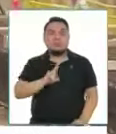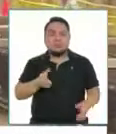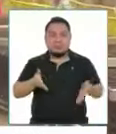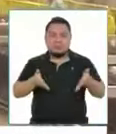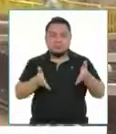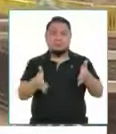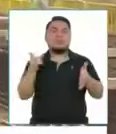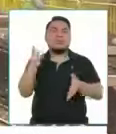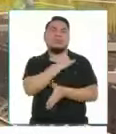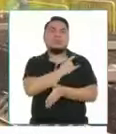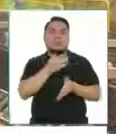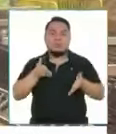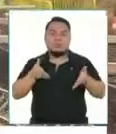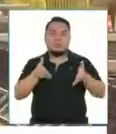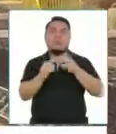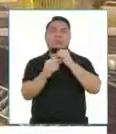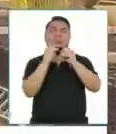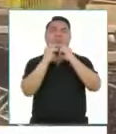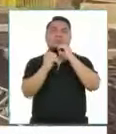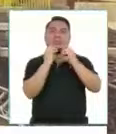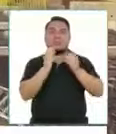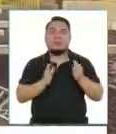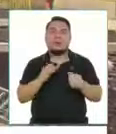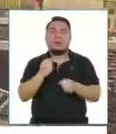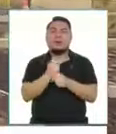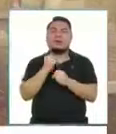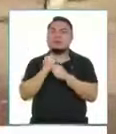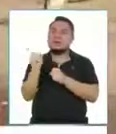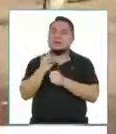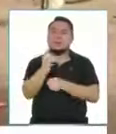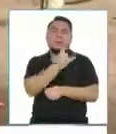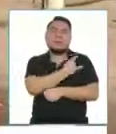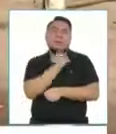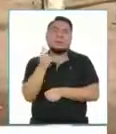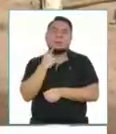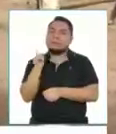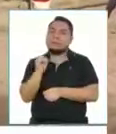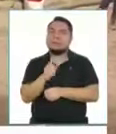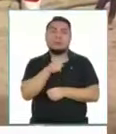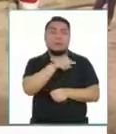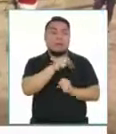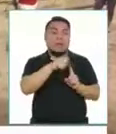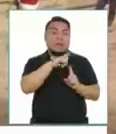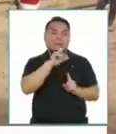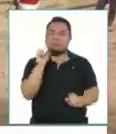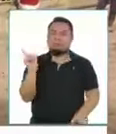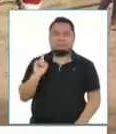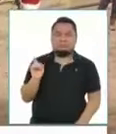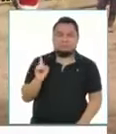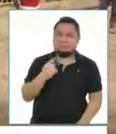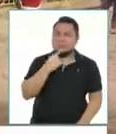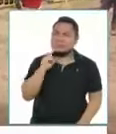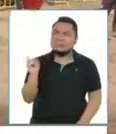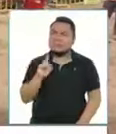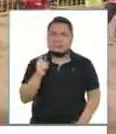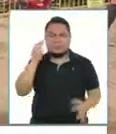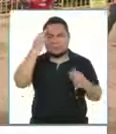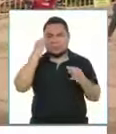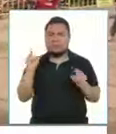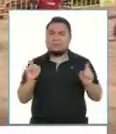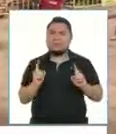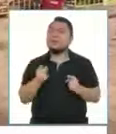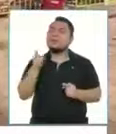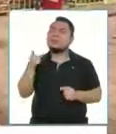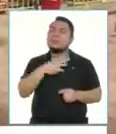de su campus universitario para la construcción de parte de la obra. La ATO ha señalado que no es así, que no lo han decidido. ¿Qué